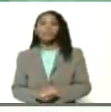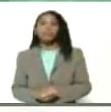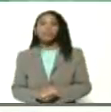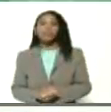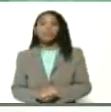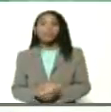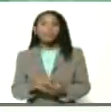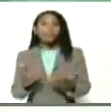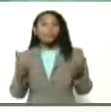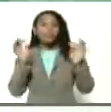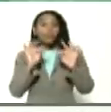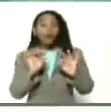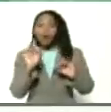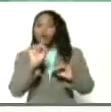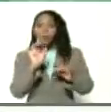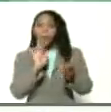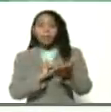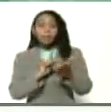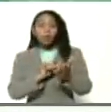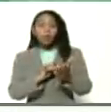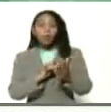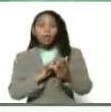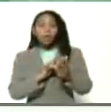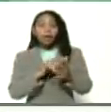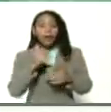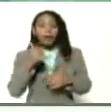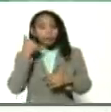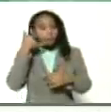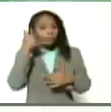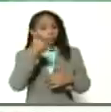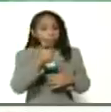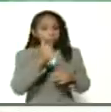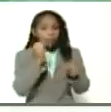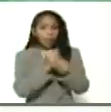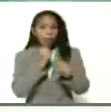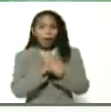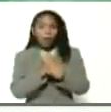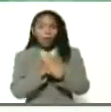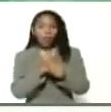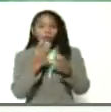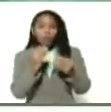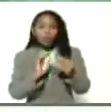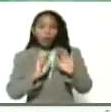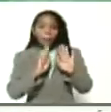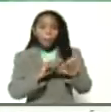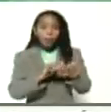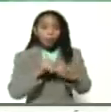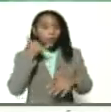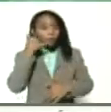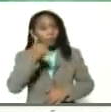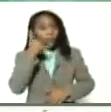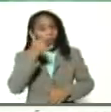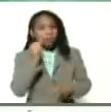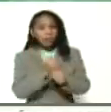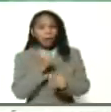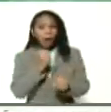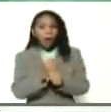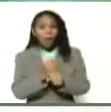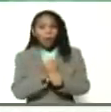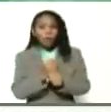no presencial el teletrabajo favorecer mucho el teletrabajo favorecer mucho